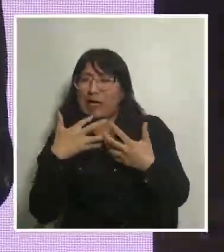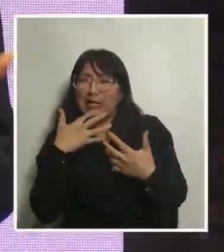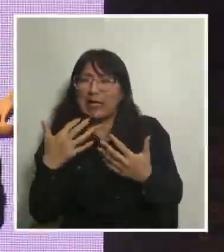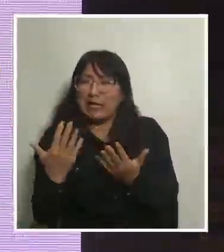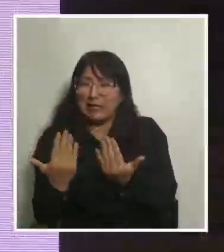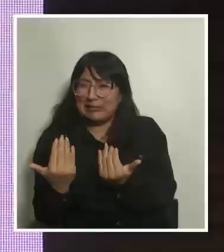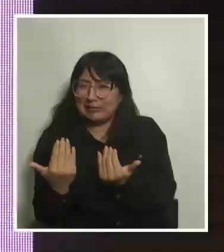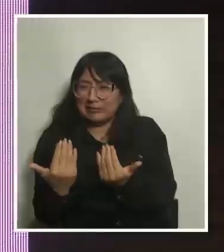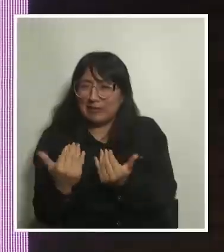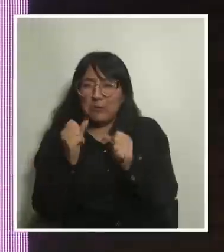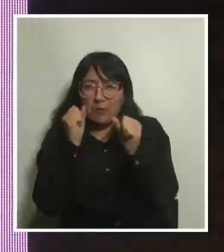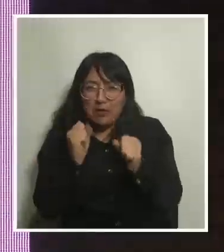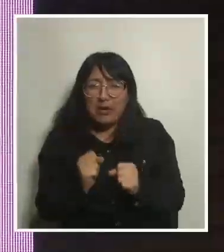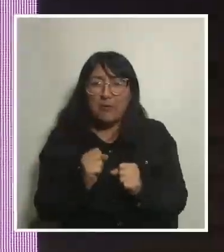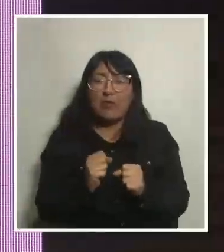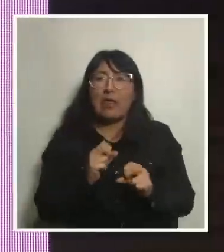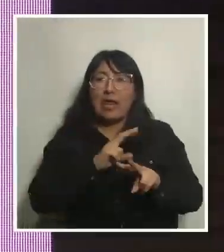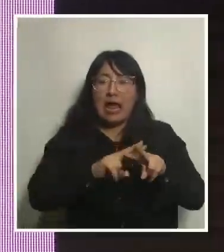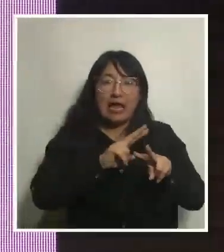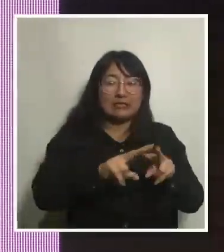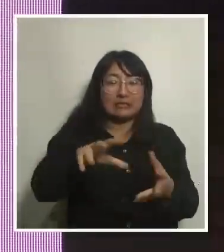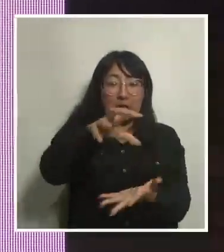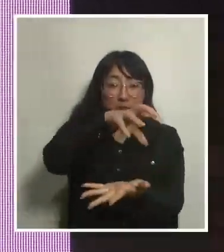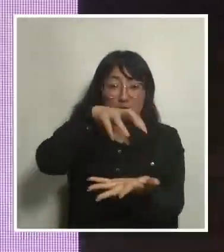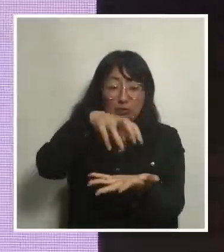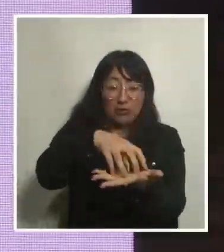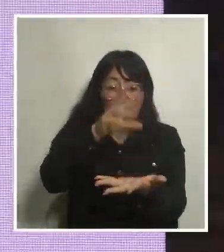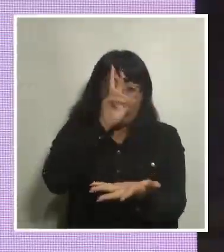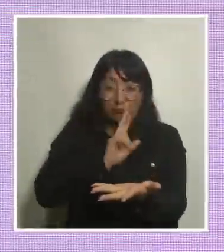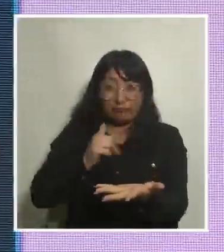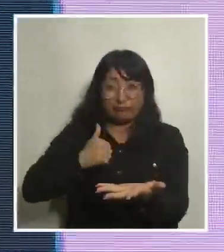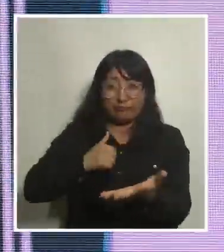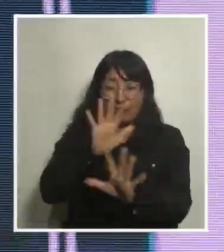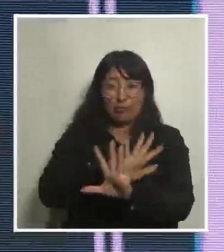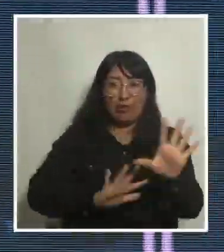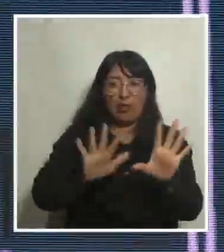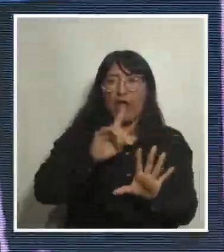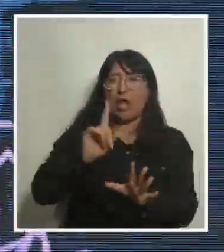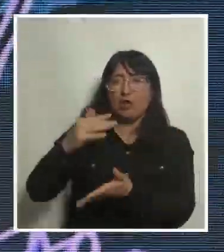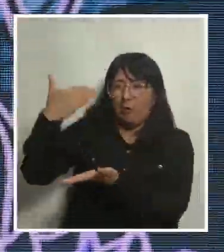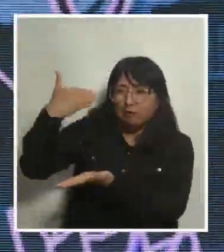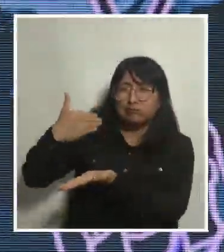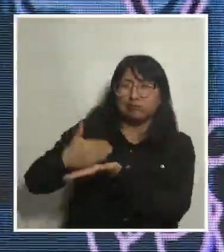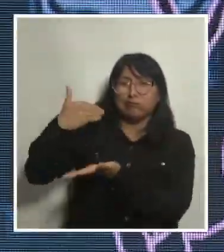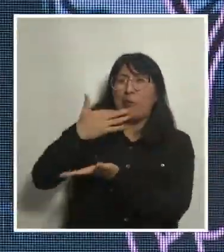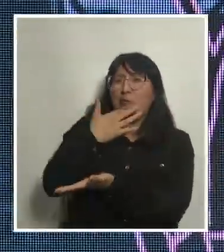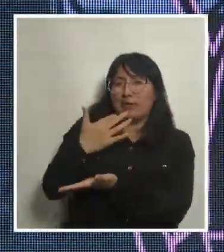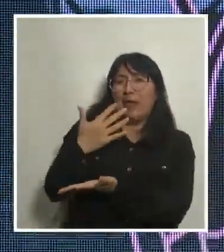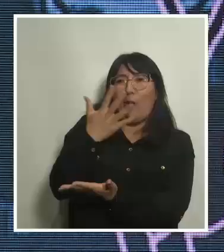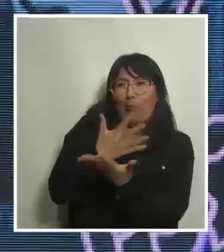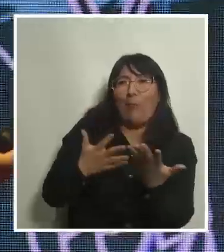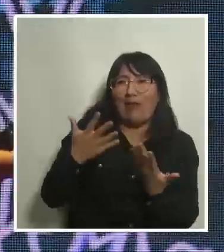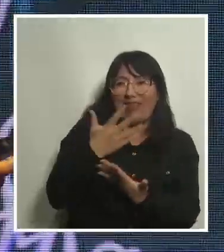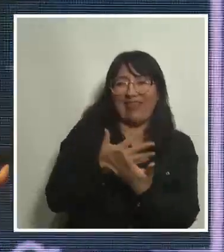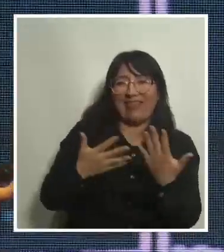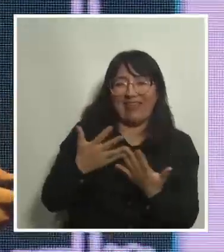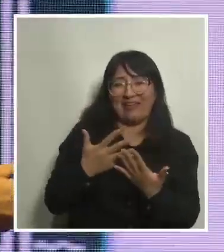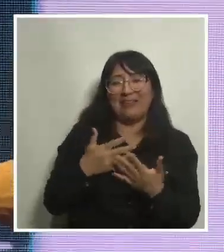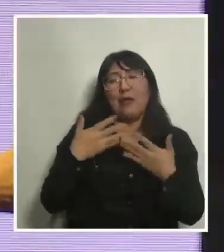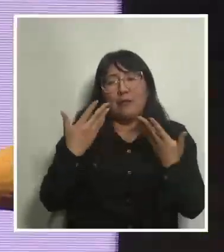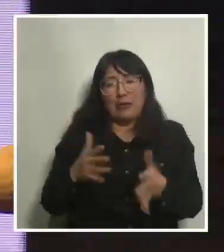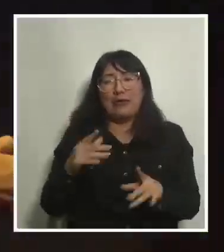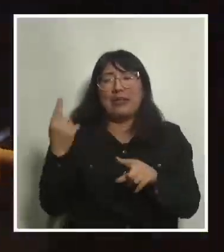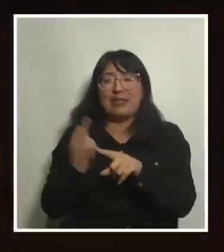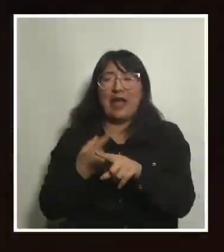para poder hacer ciudades que sean cuidadoras y que no nos penalicen por el hecho de cuidar. Un poco la línea de lo que explicaba